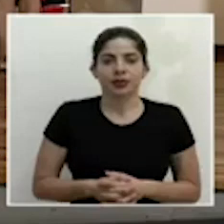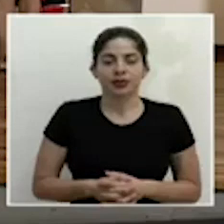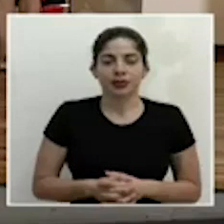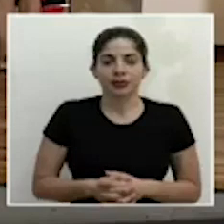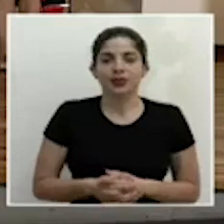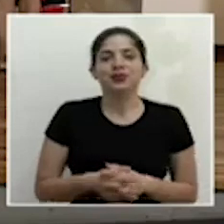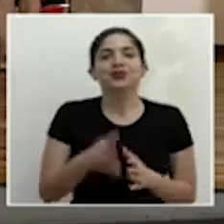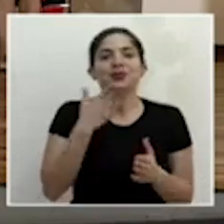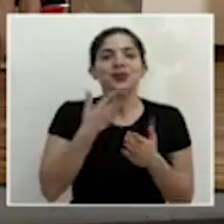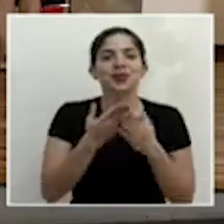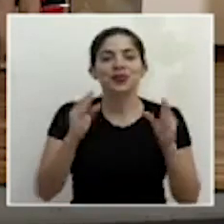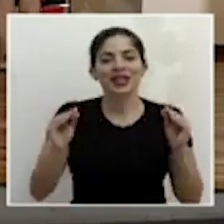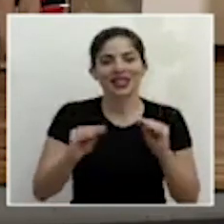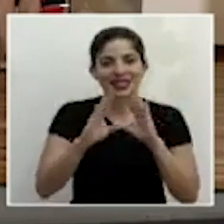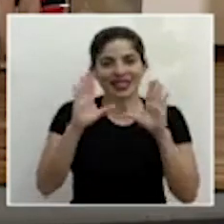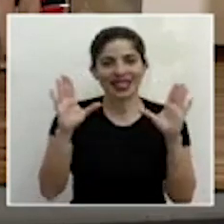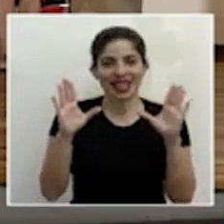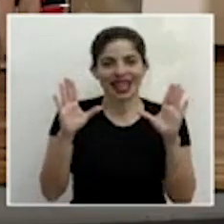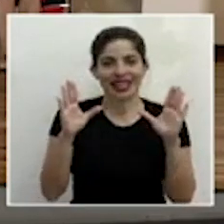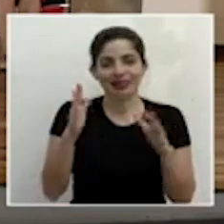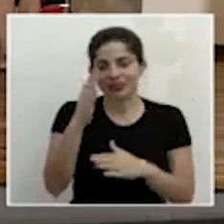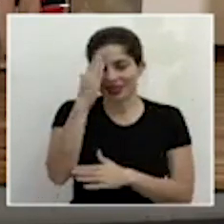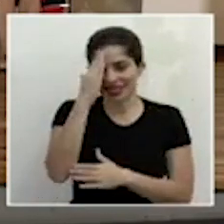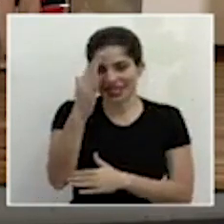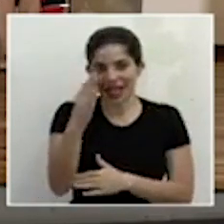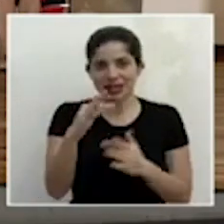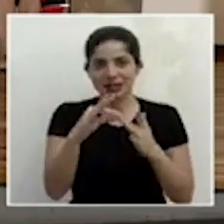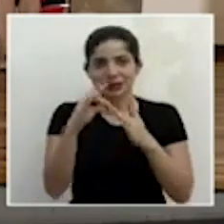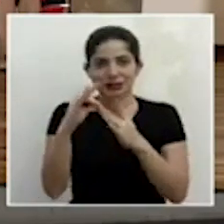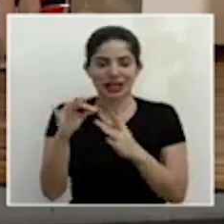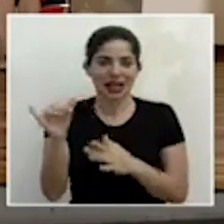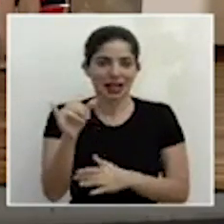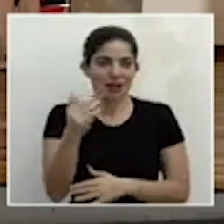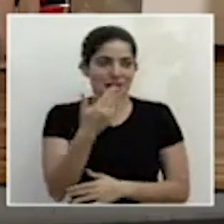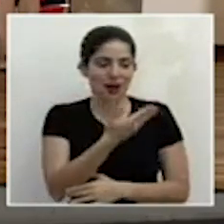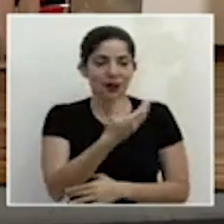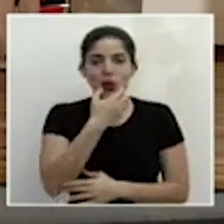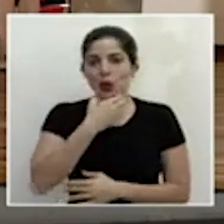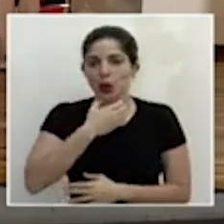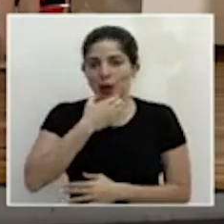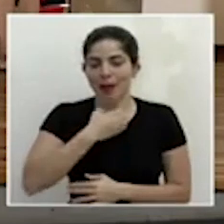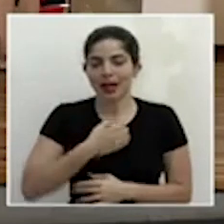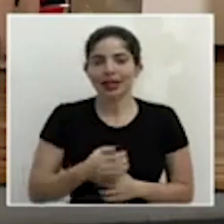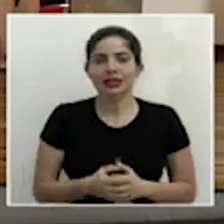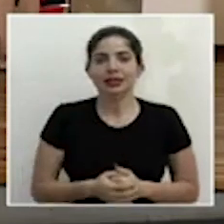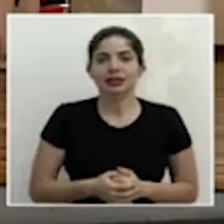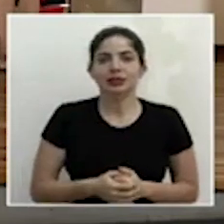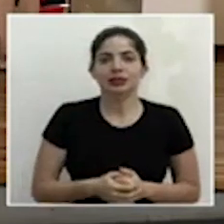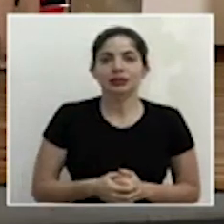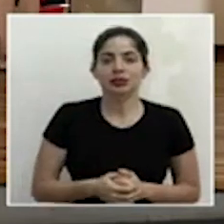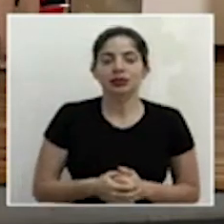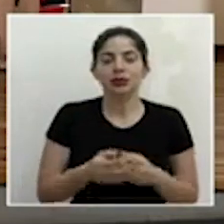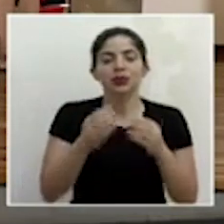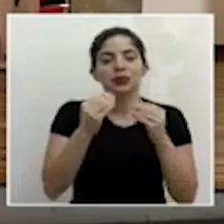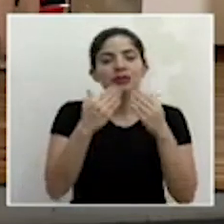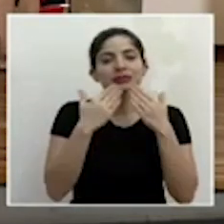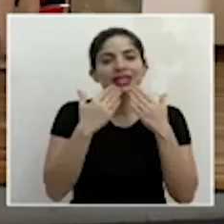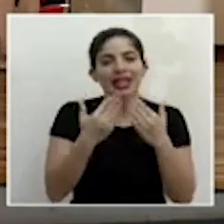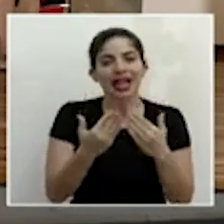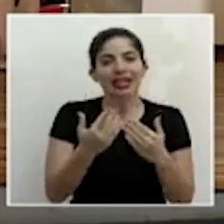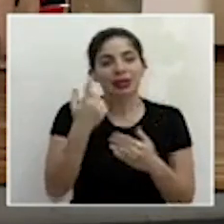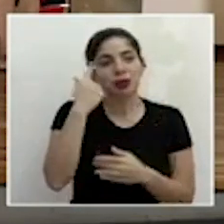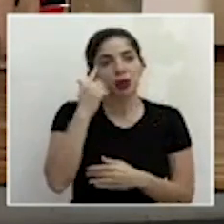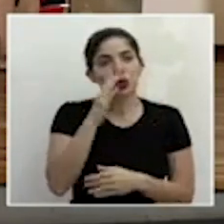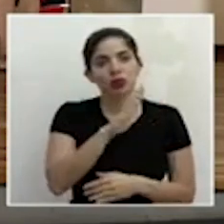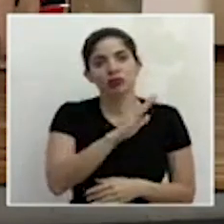Muy buenos días. Saludo muy especial también a don Román. Muchísimas gracias por